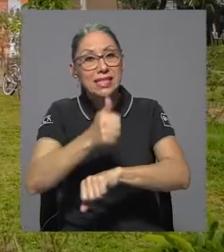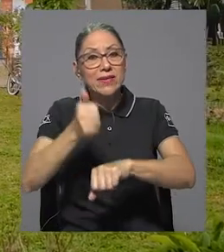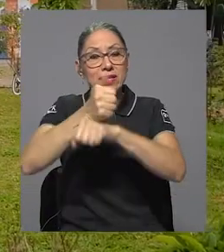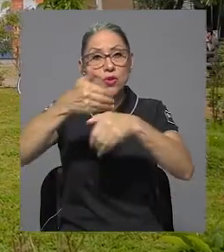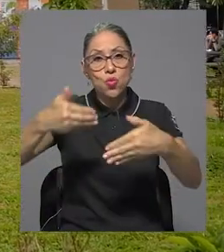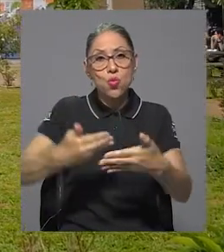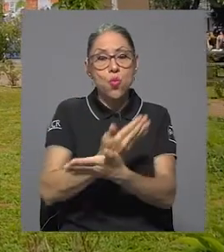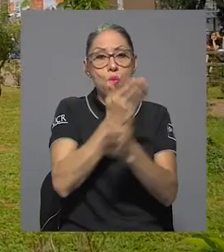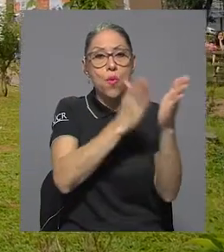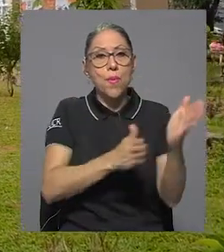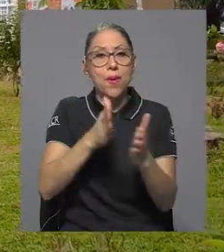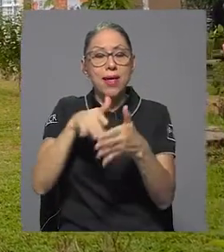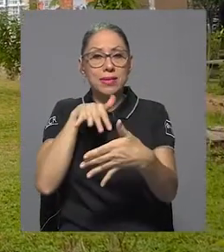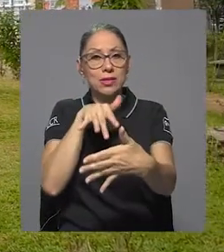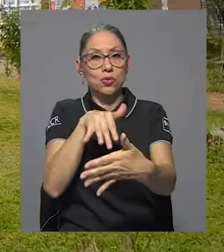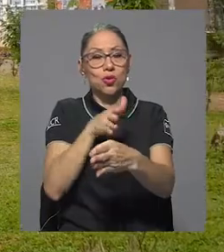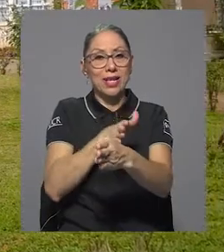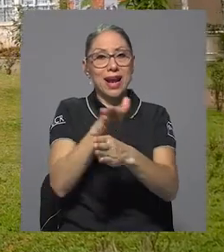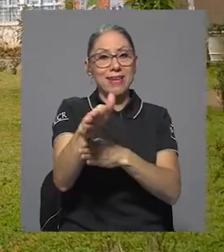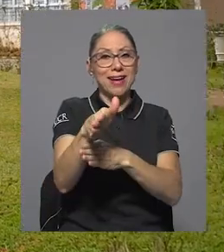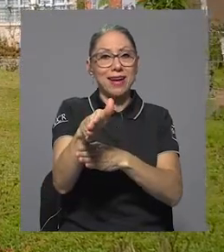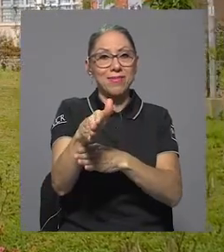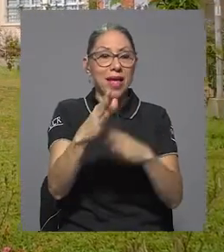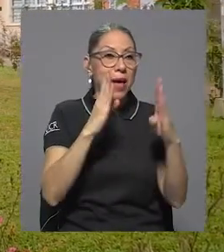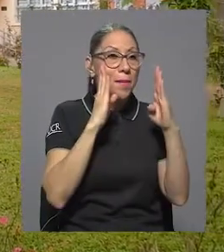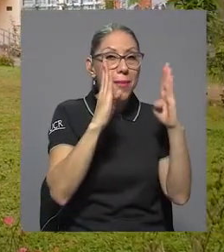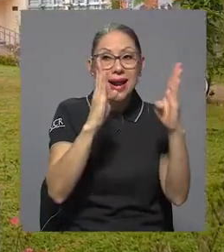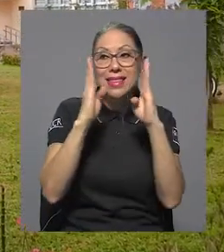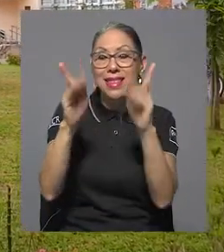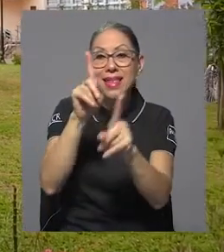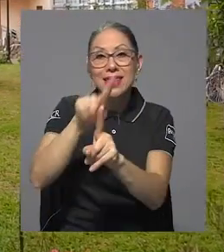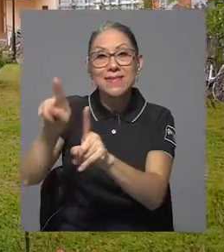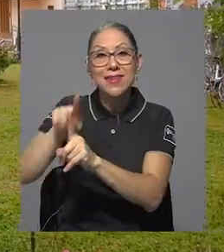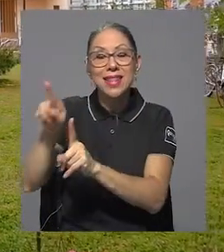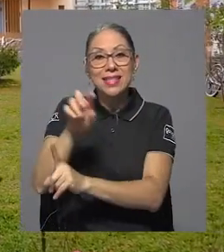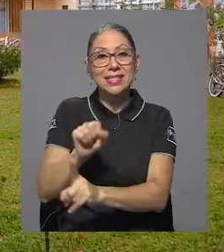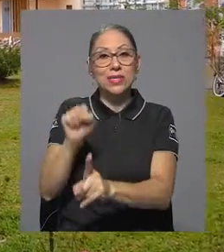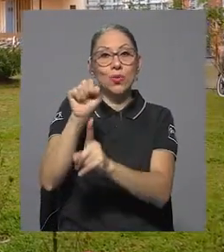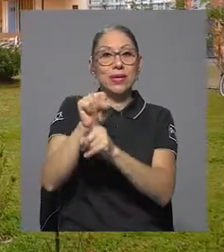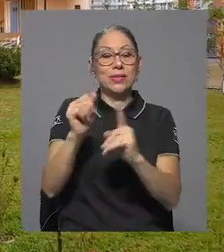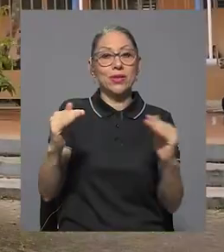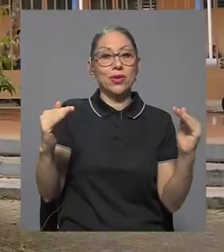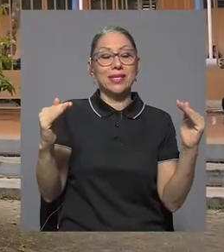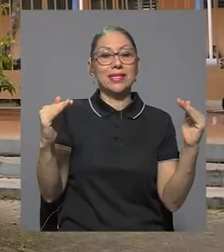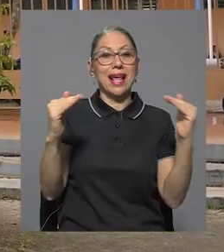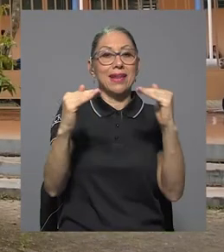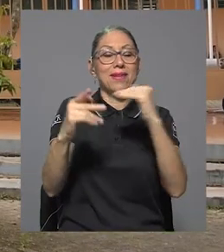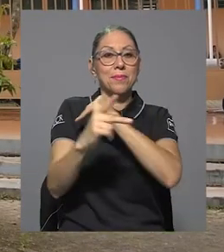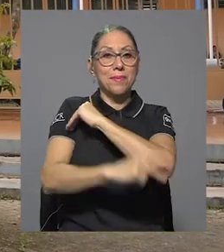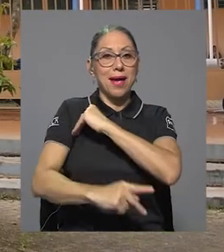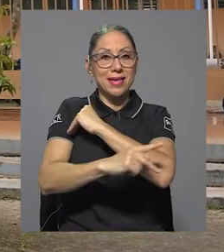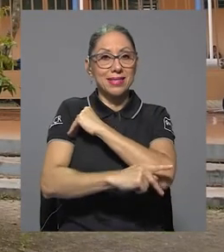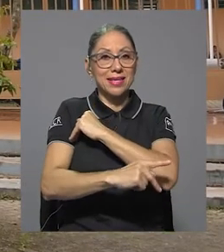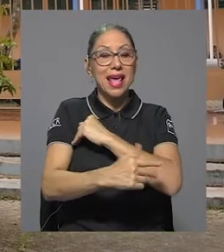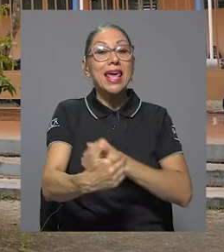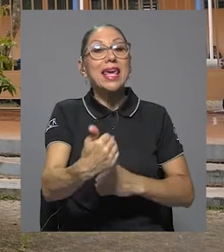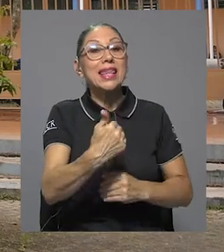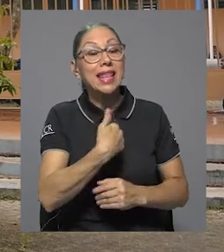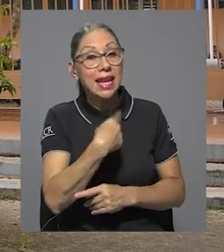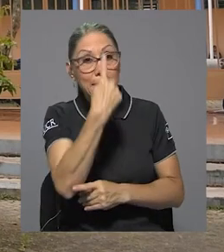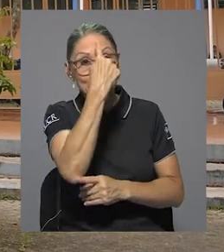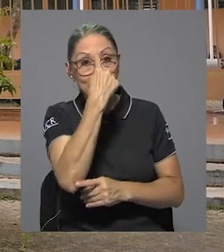estudios de la carrera para atender a esas problemáticas a nivel país y tener un perfil de salida que se